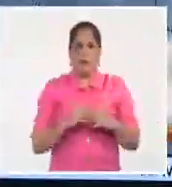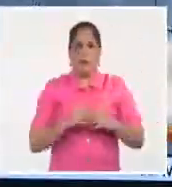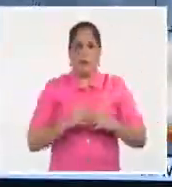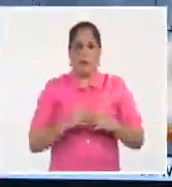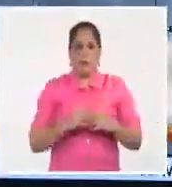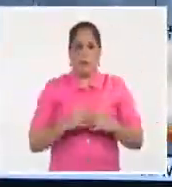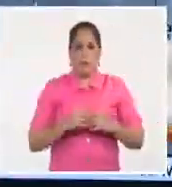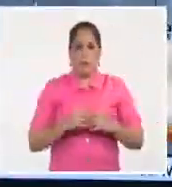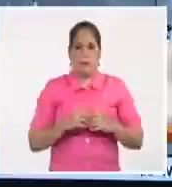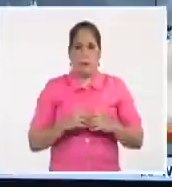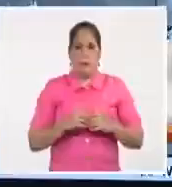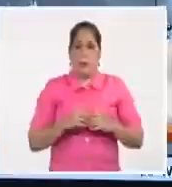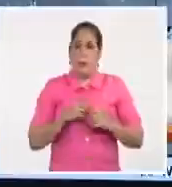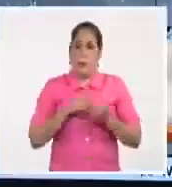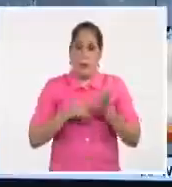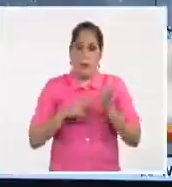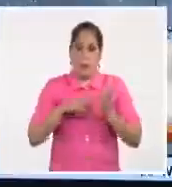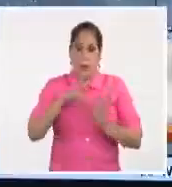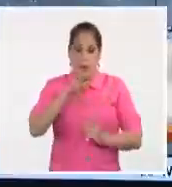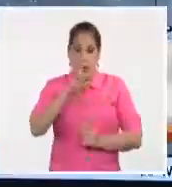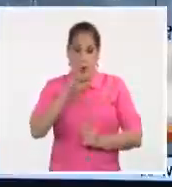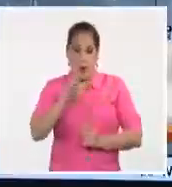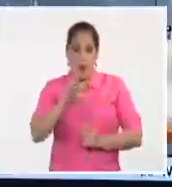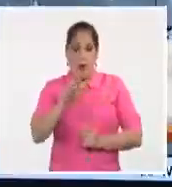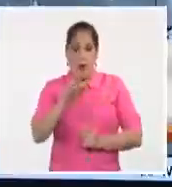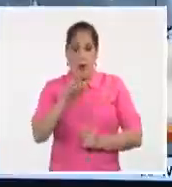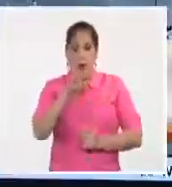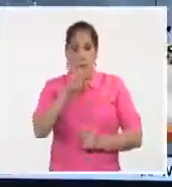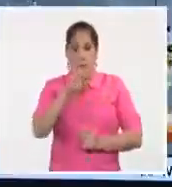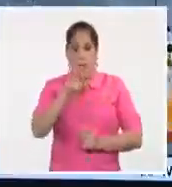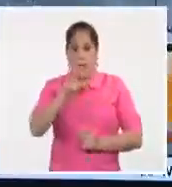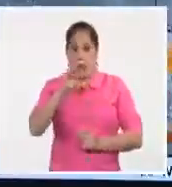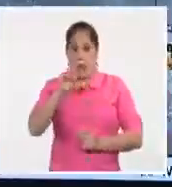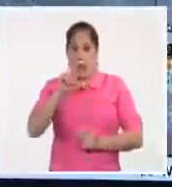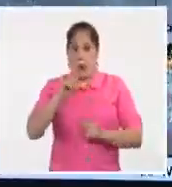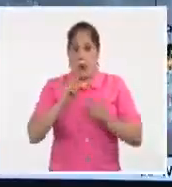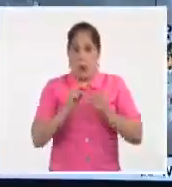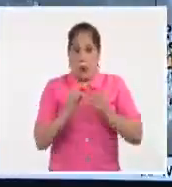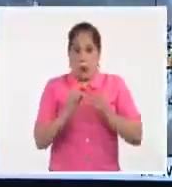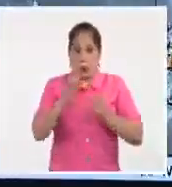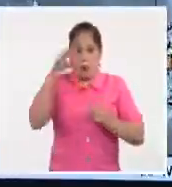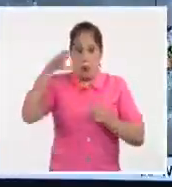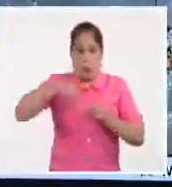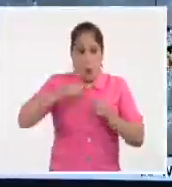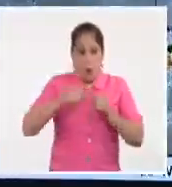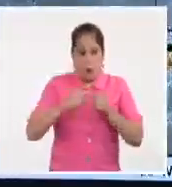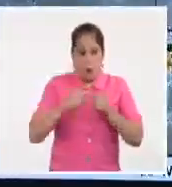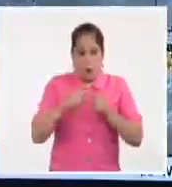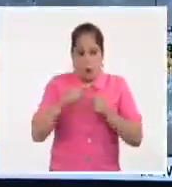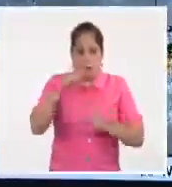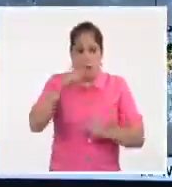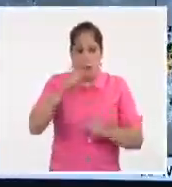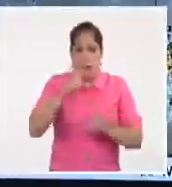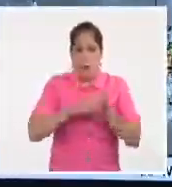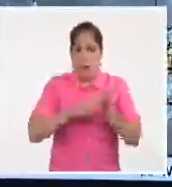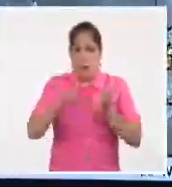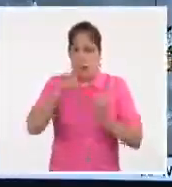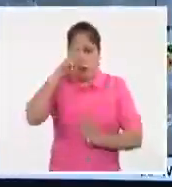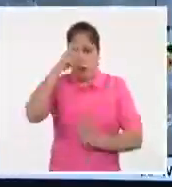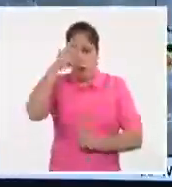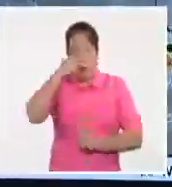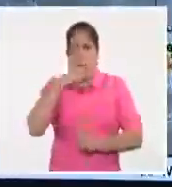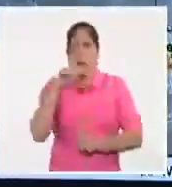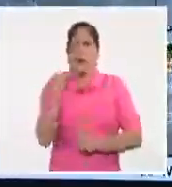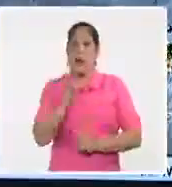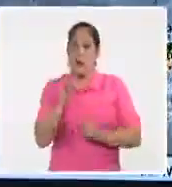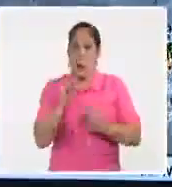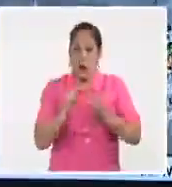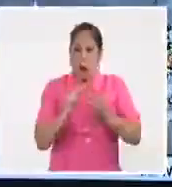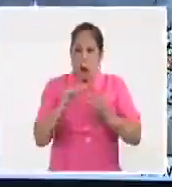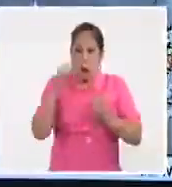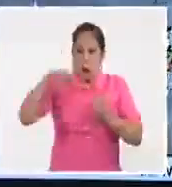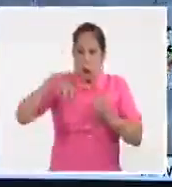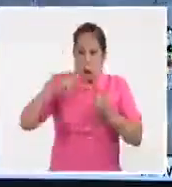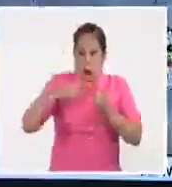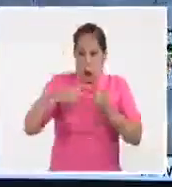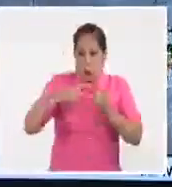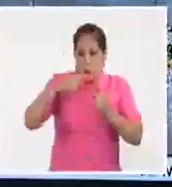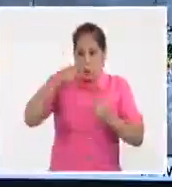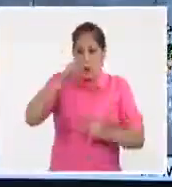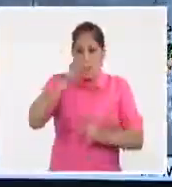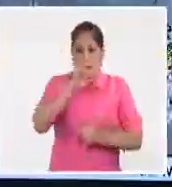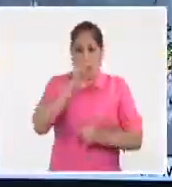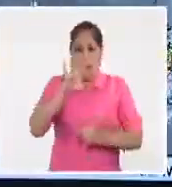el caso de Yabú, en Villaclar, 85 milímetros en menos de tres horas. También en Ciego de Ávila, Júcaro, reportó 75